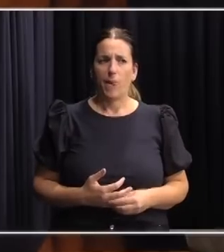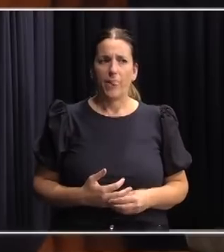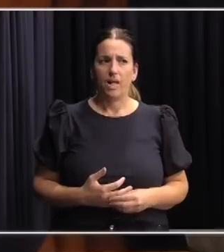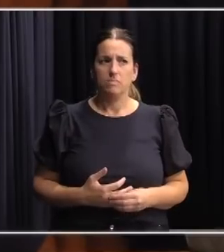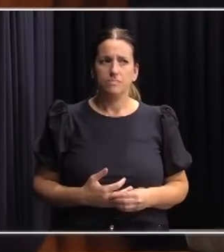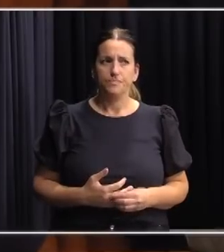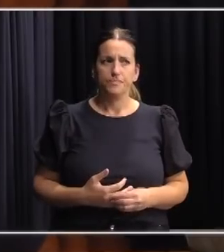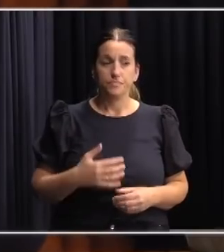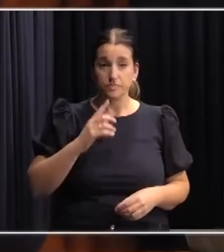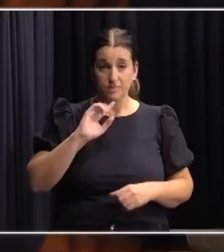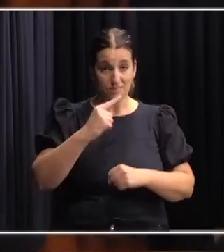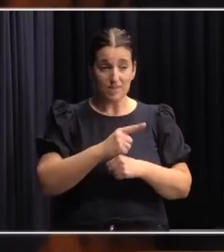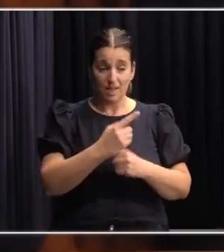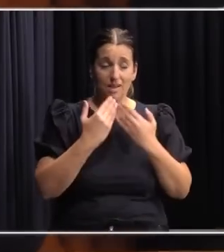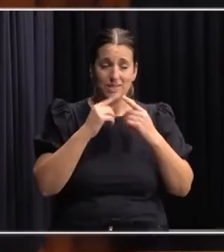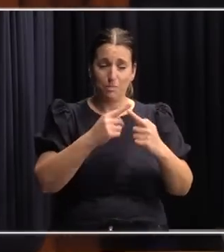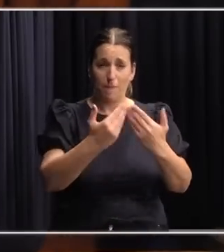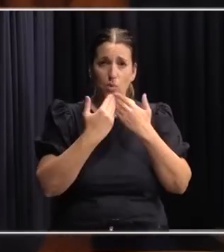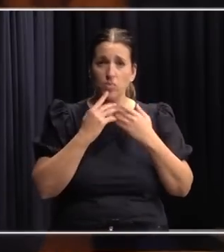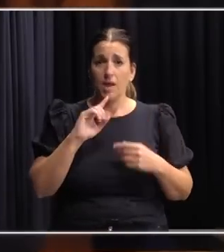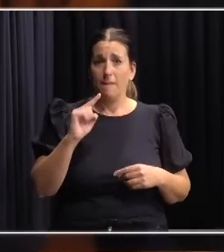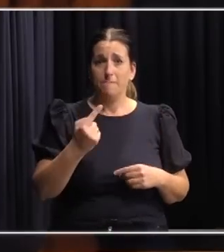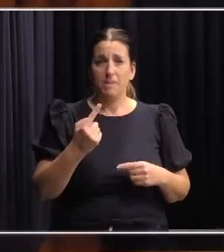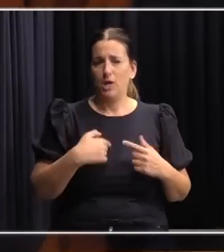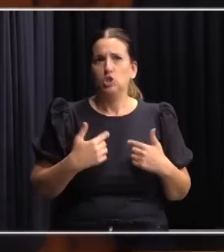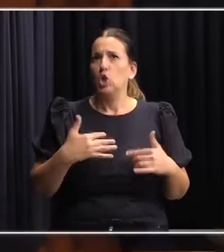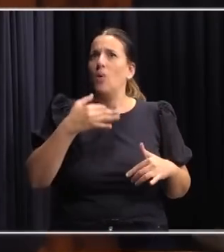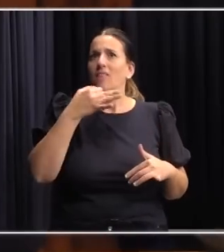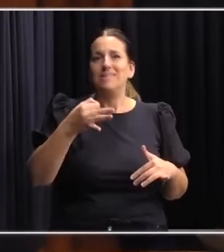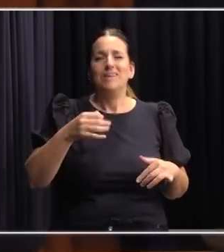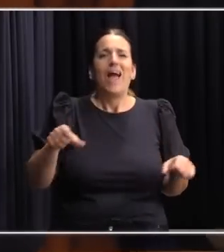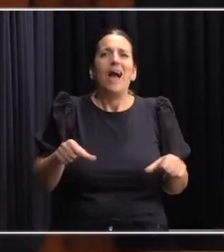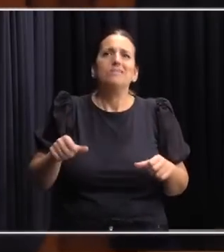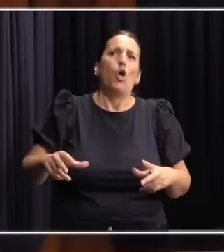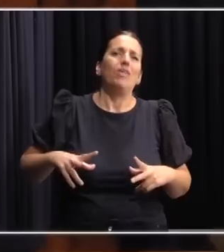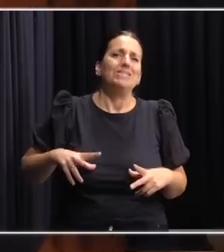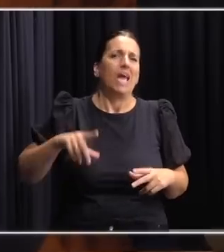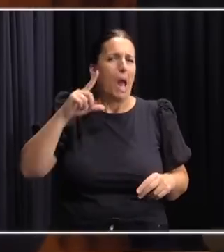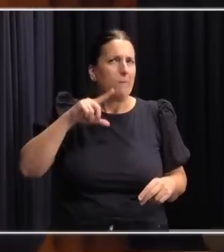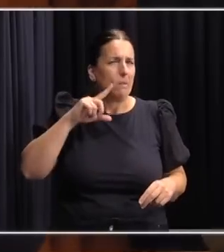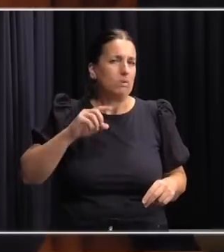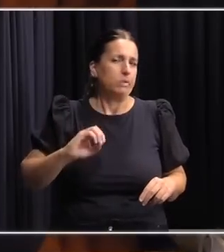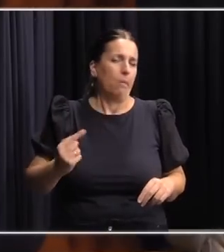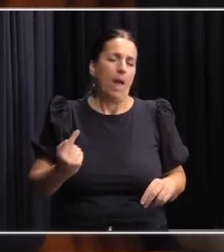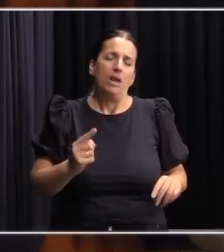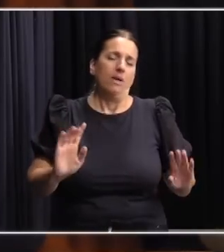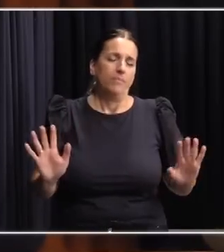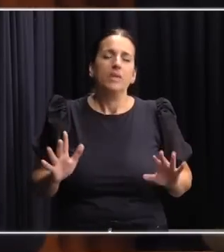Lo primero que no... Gracias por la pregunta. Lo primero que no voy a hacer es adjudicar intenciones porque presumo